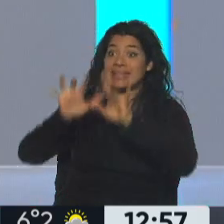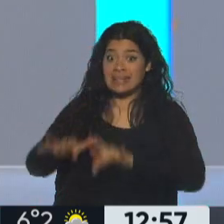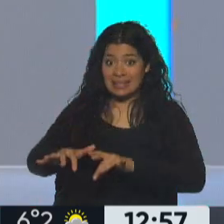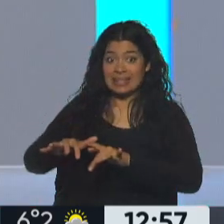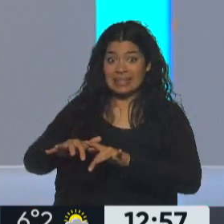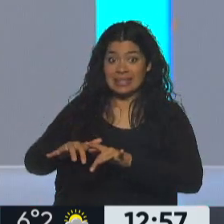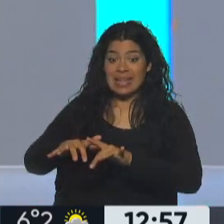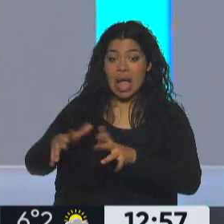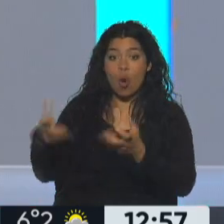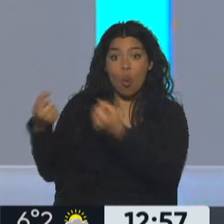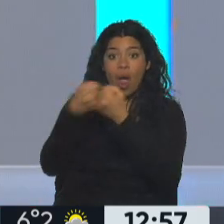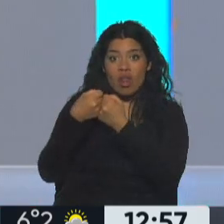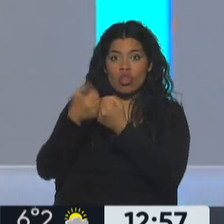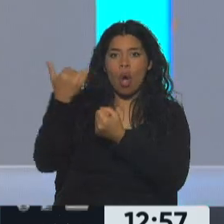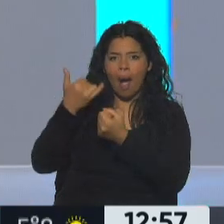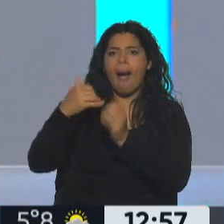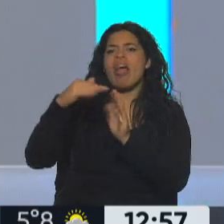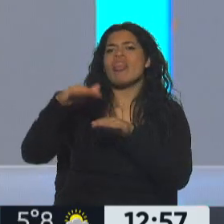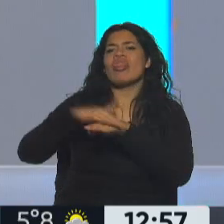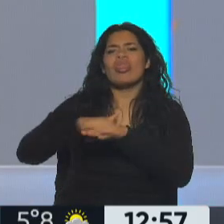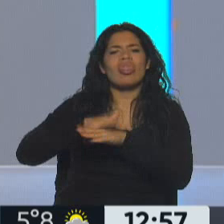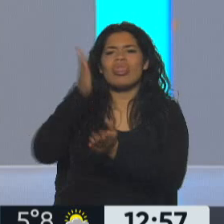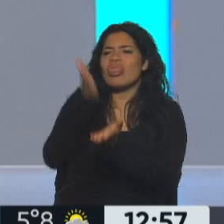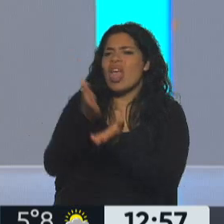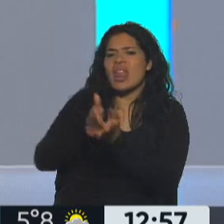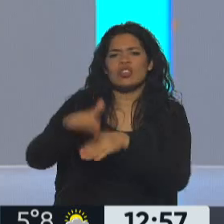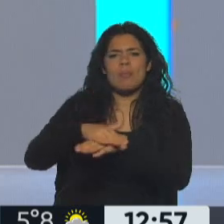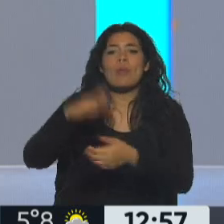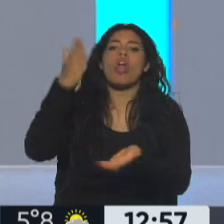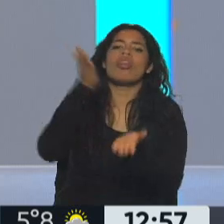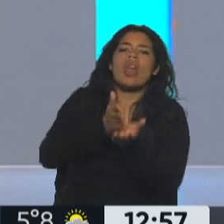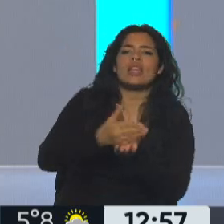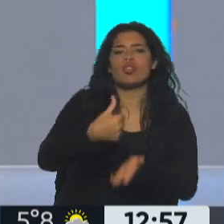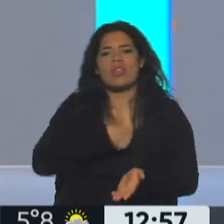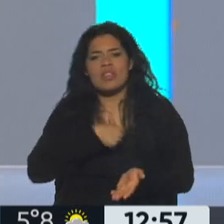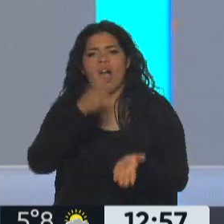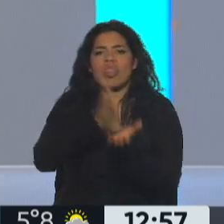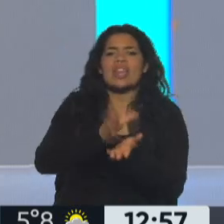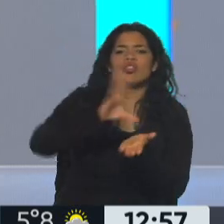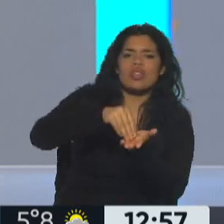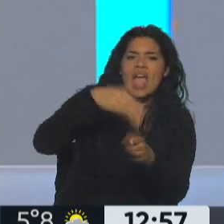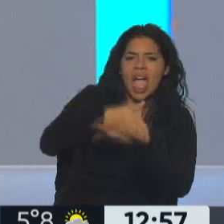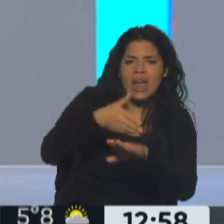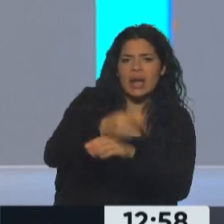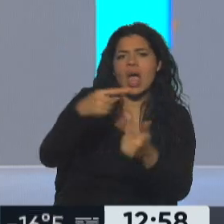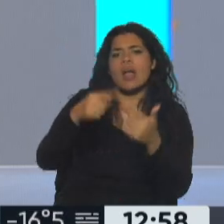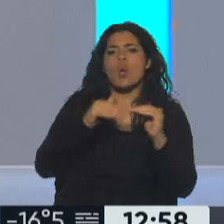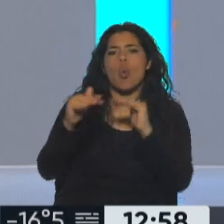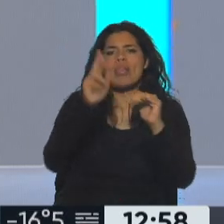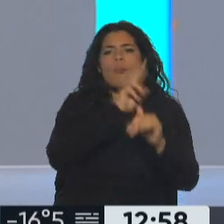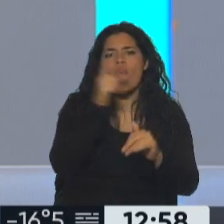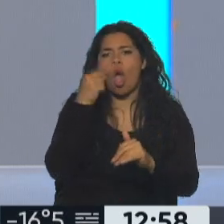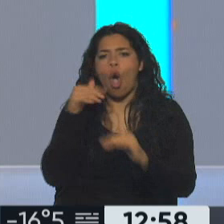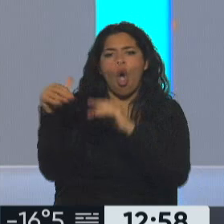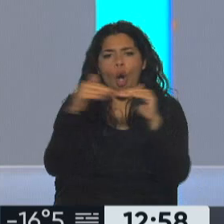indígenas a la libre determinación, a sus tierras y territorios, el derecho a la identidad, a la igualdad entre hombres y mujeres indígenas, también, por